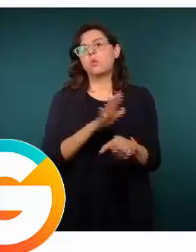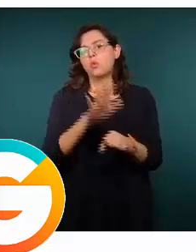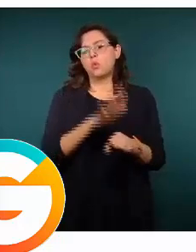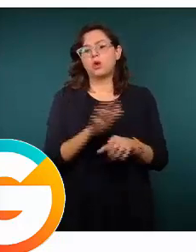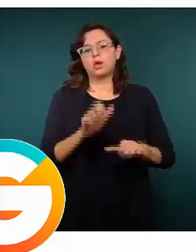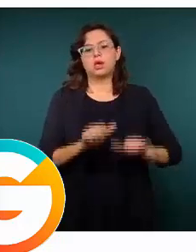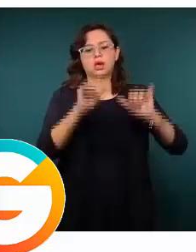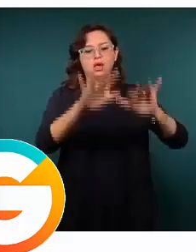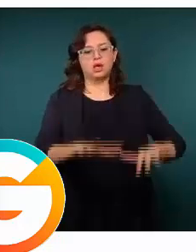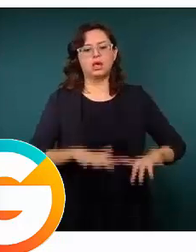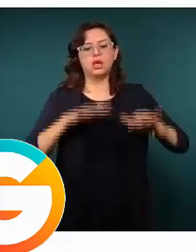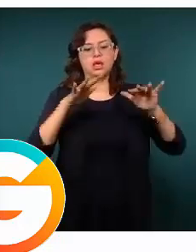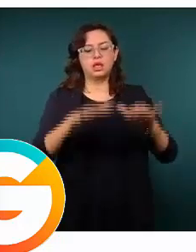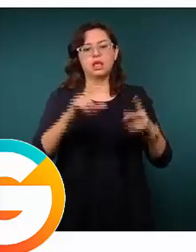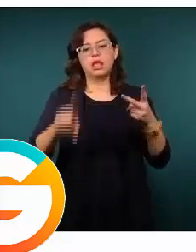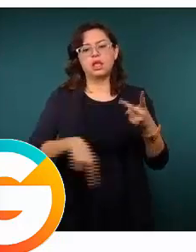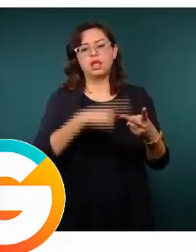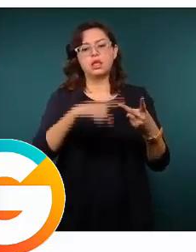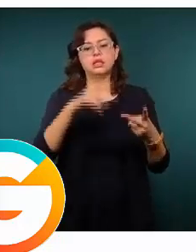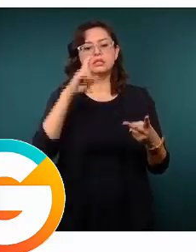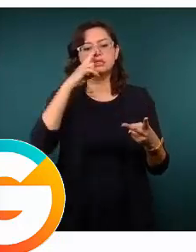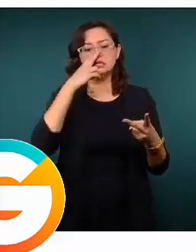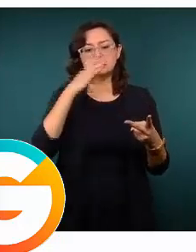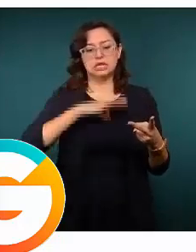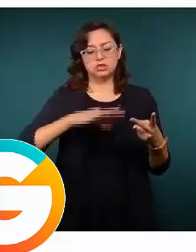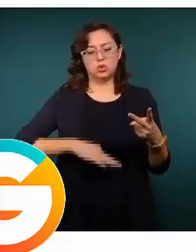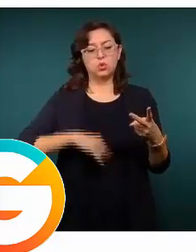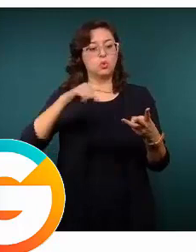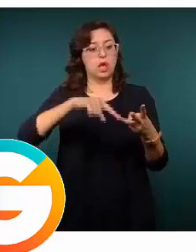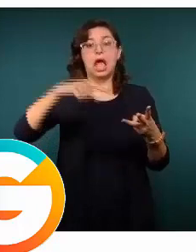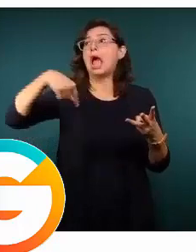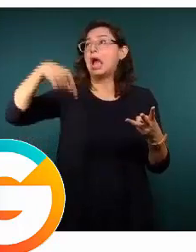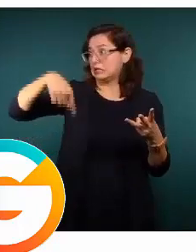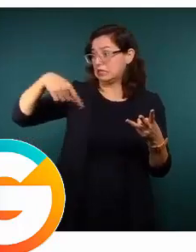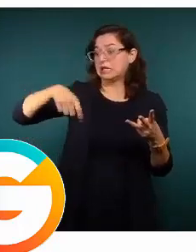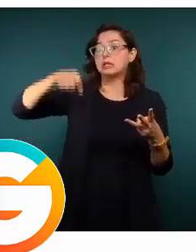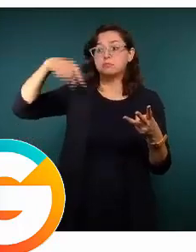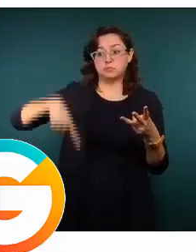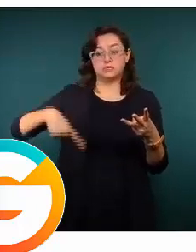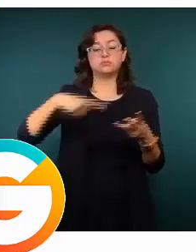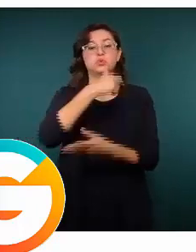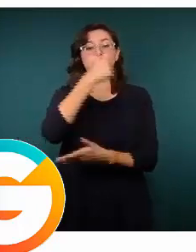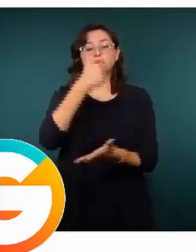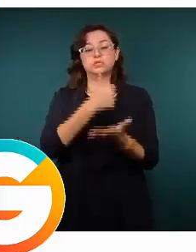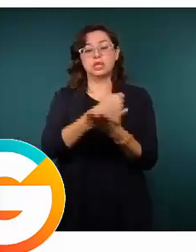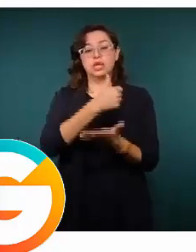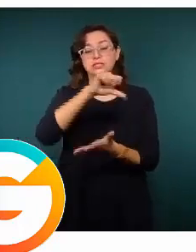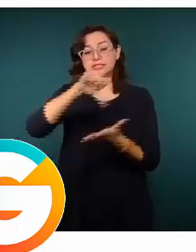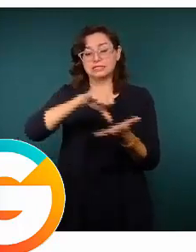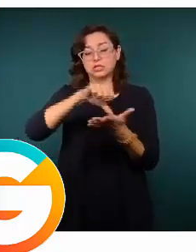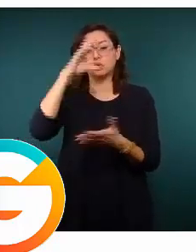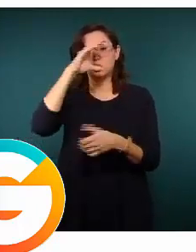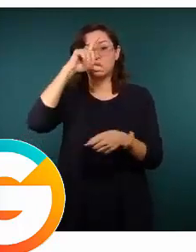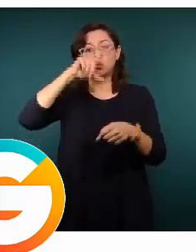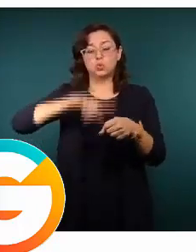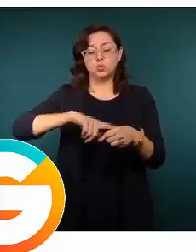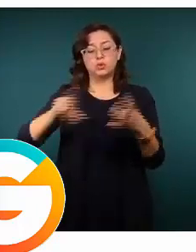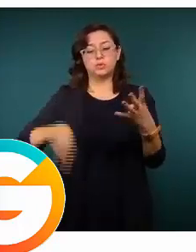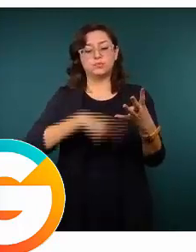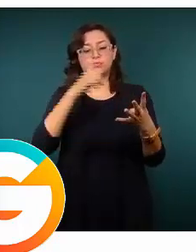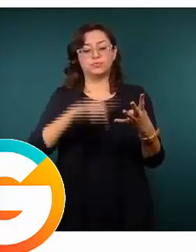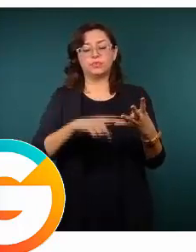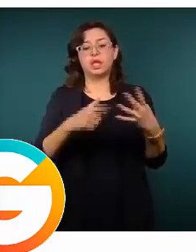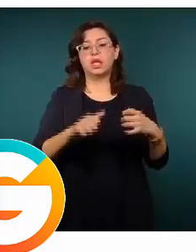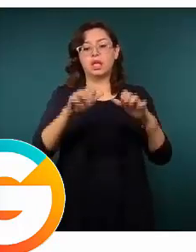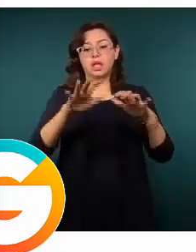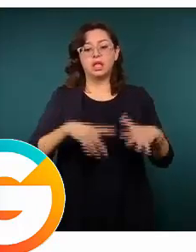Ciudad Bicentenario de Nezahualcóyotl, aquí el Centro Cultural de Texcoco, el Auditorio de Tonanitla y el CRIT de